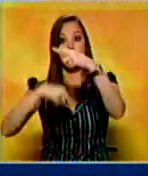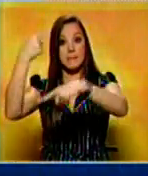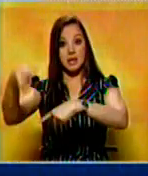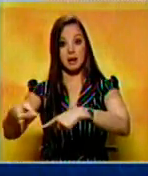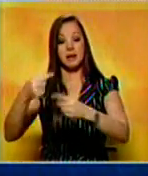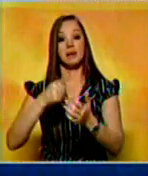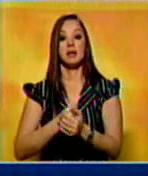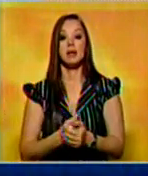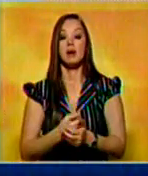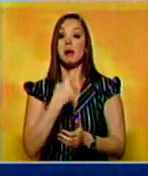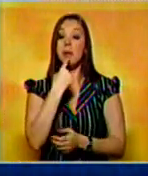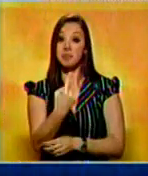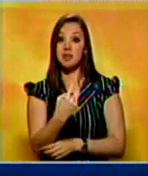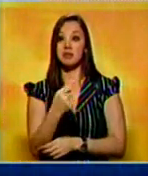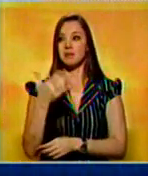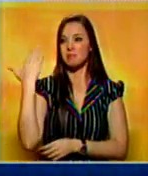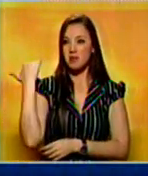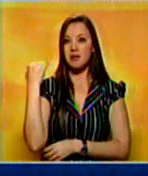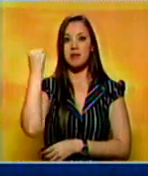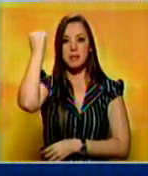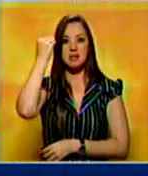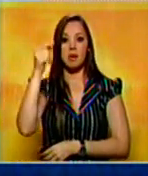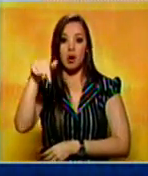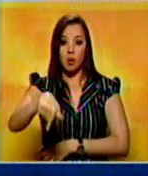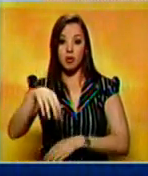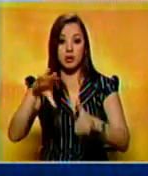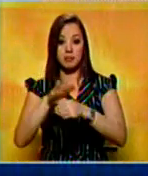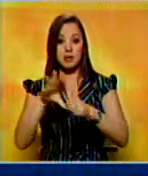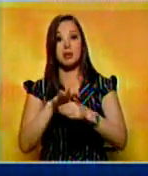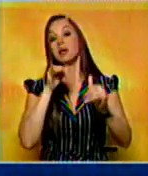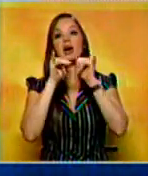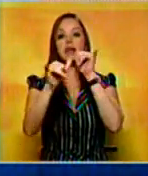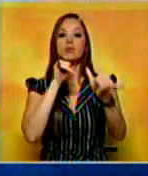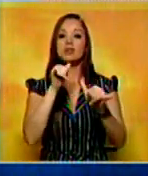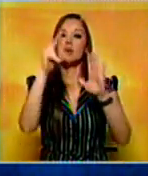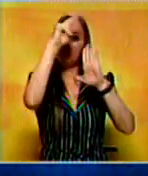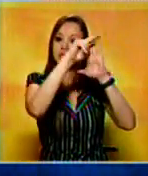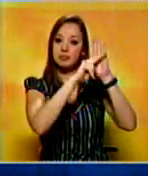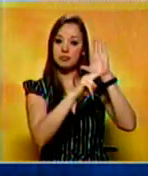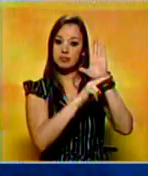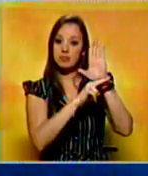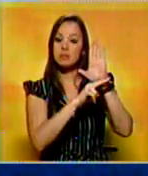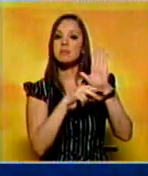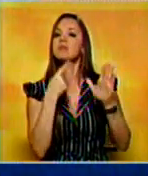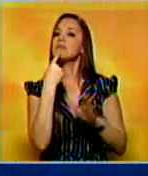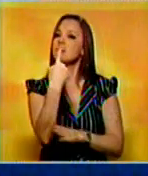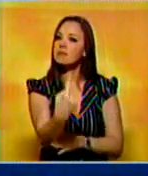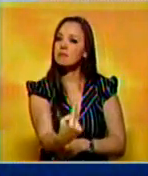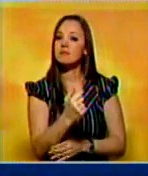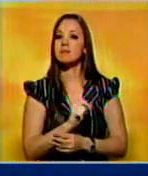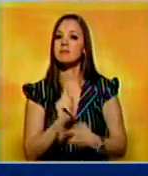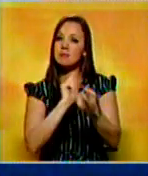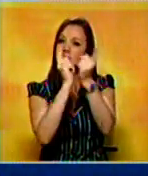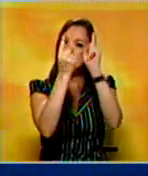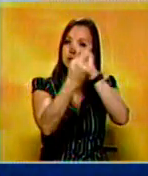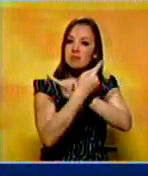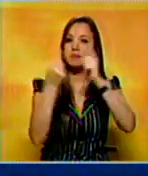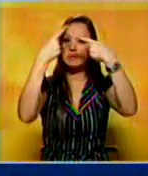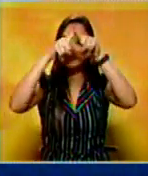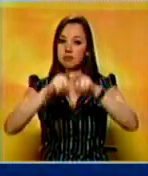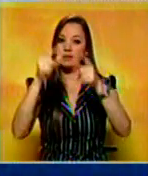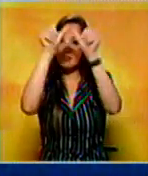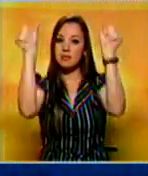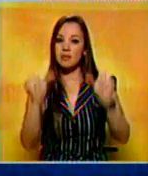que en la sesión, en un principio pautada para hoy martes, anunciaría un conjunto de medidas para acelerar lo que califican como la transición económica